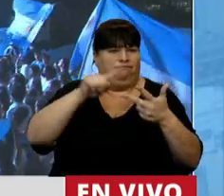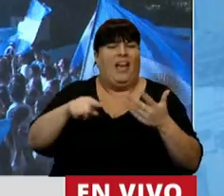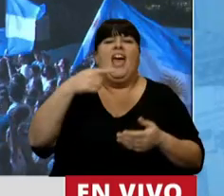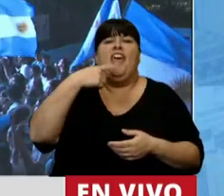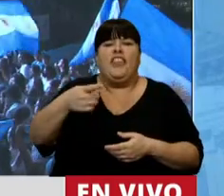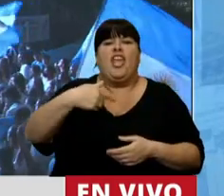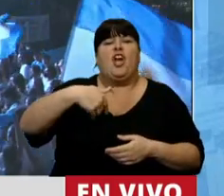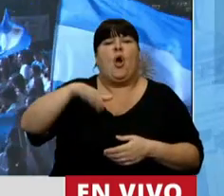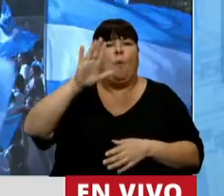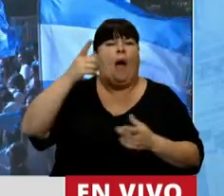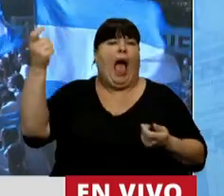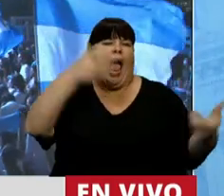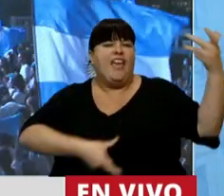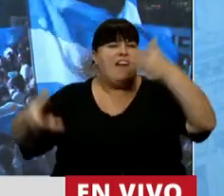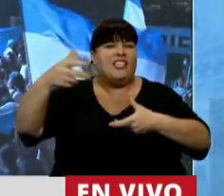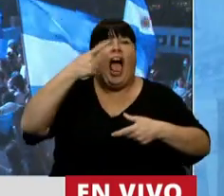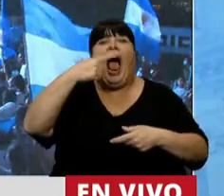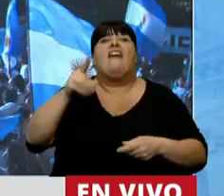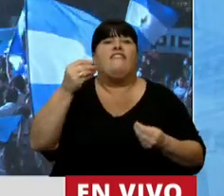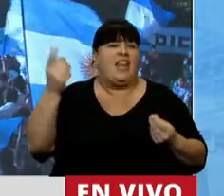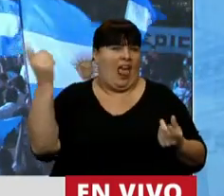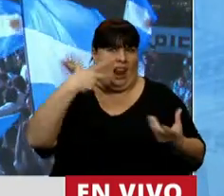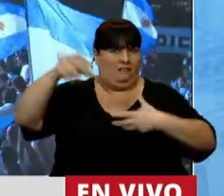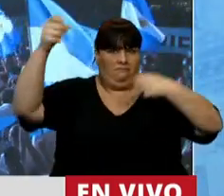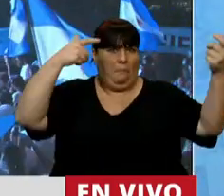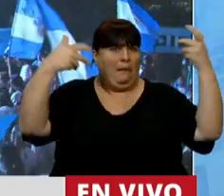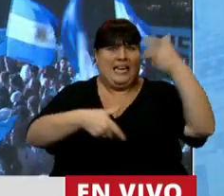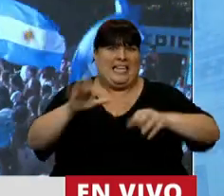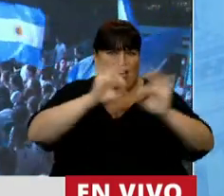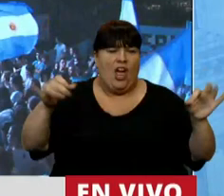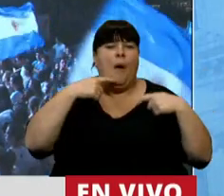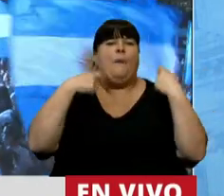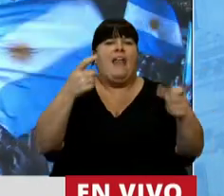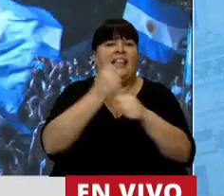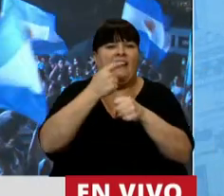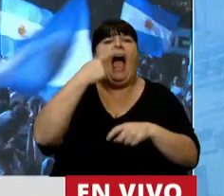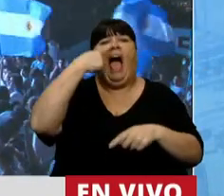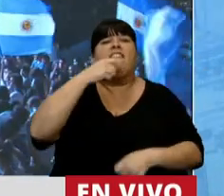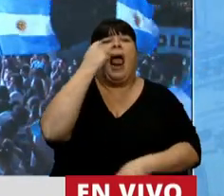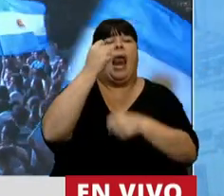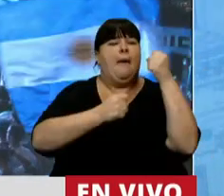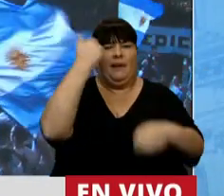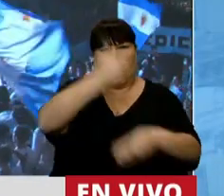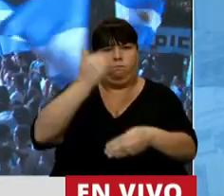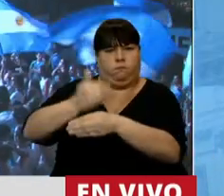Dijo que iba a la lluvia de inversiones y vino la sequía de inversiones. Dijo que vamos a generar trabajo y cerró las empresas.